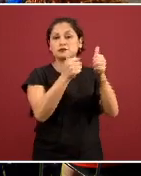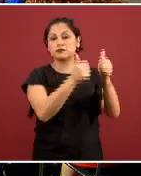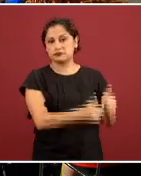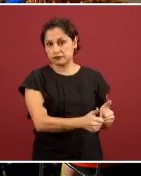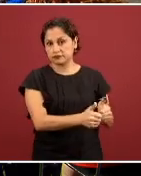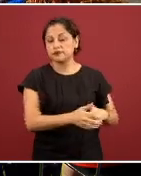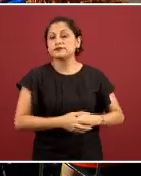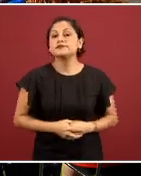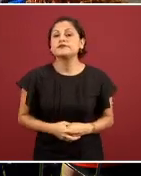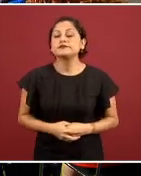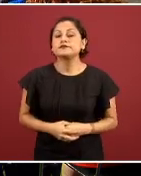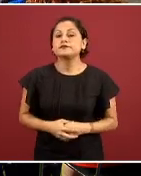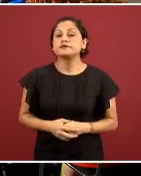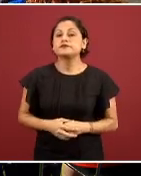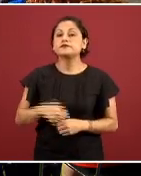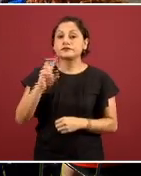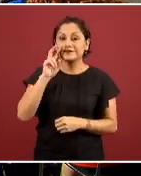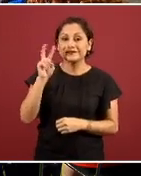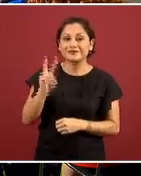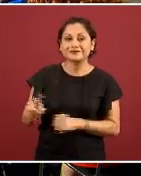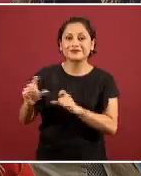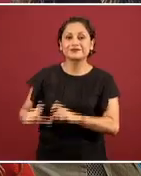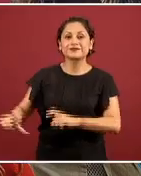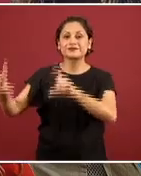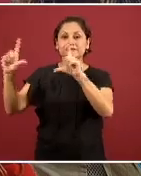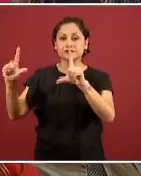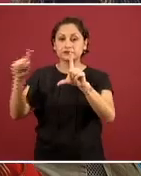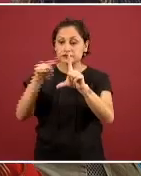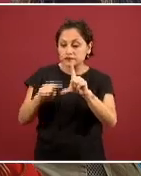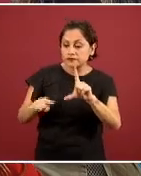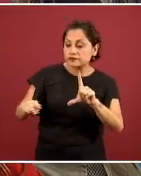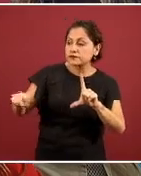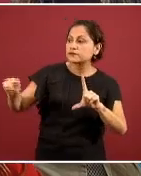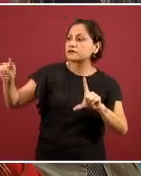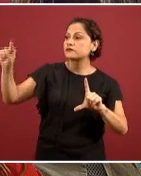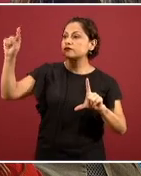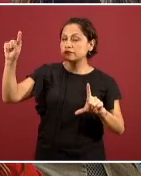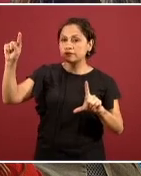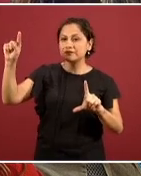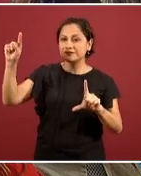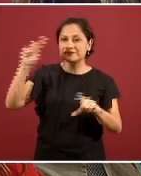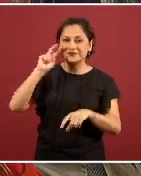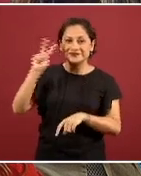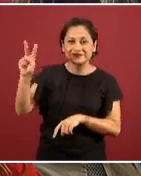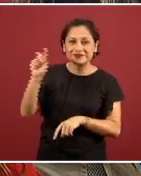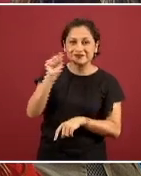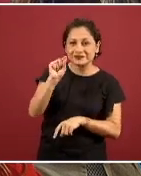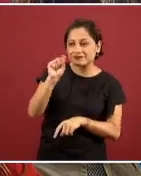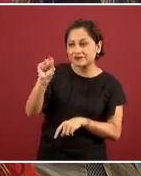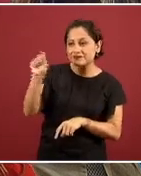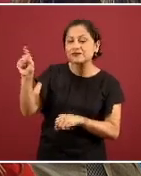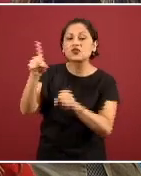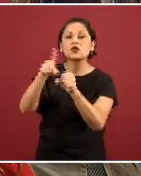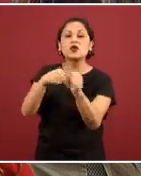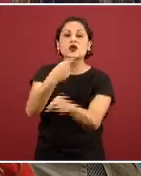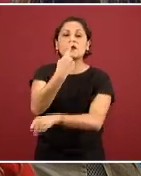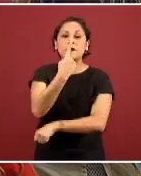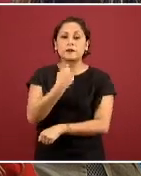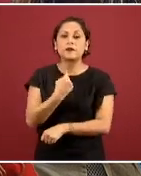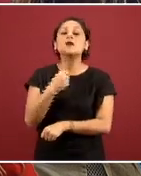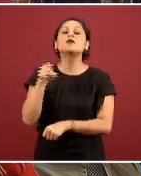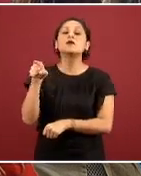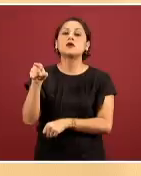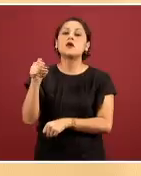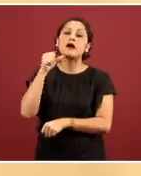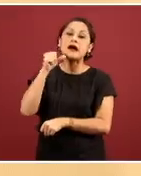curva epidémica, tanto acumulada que es la de puntitos rojos que tiene ahora el incremento de ayer para